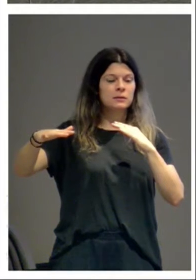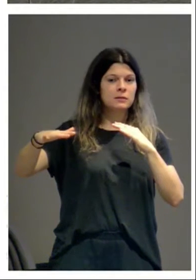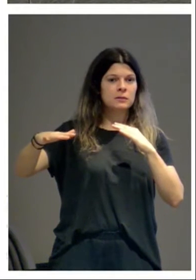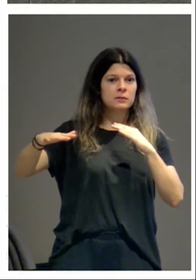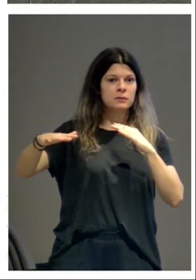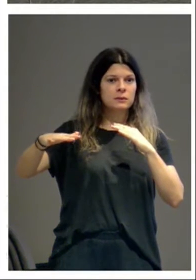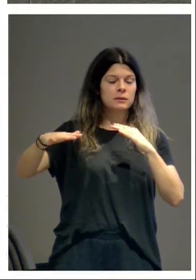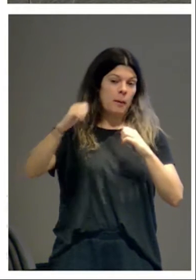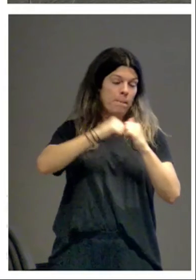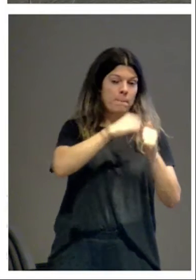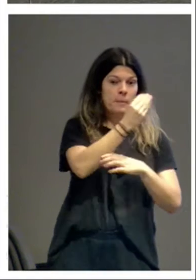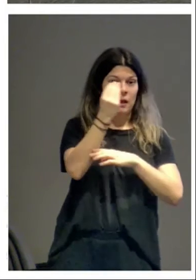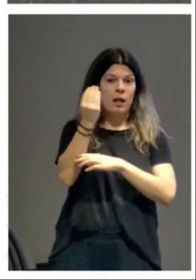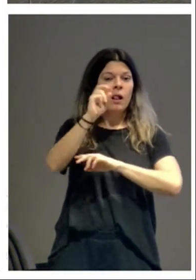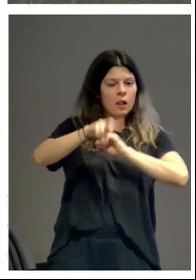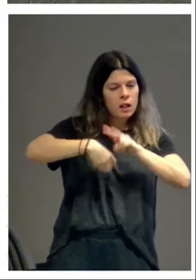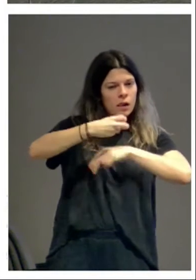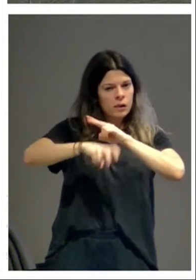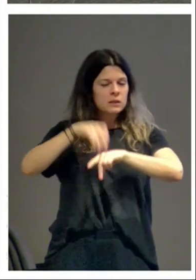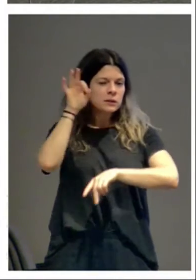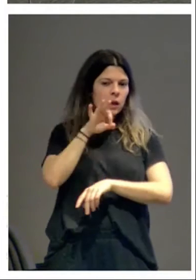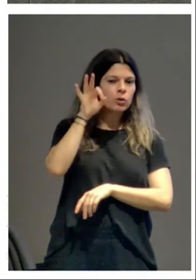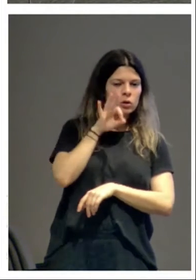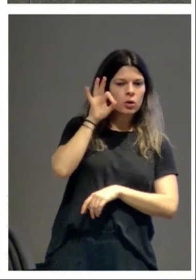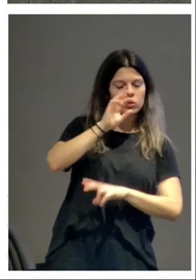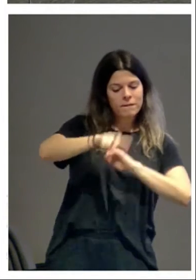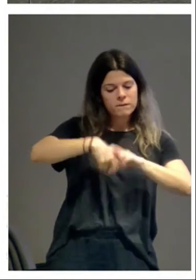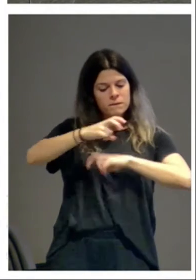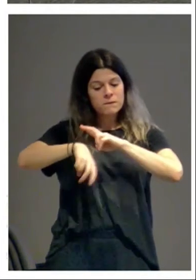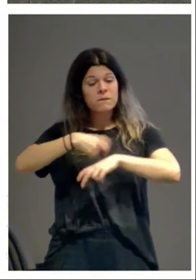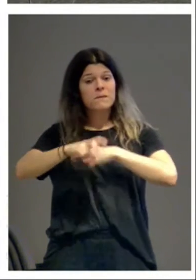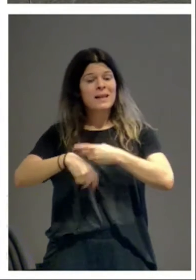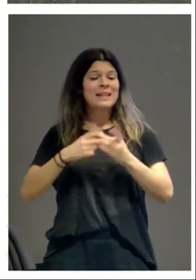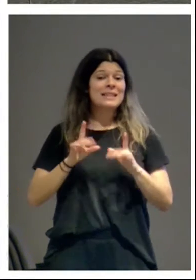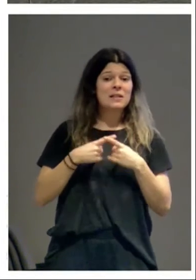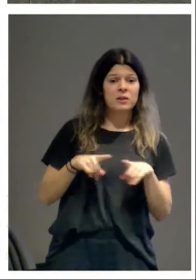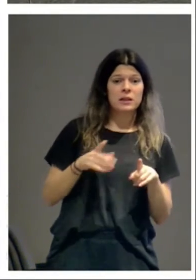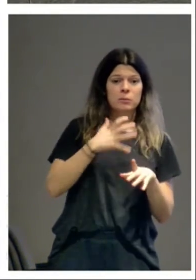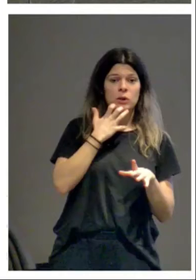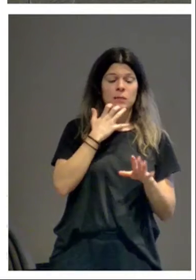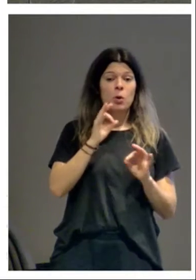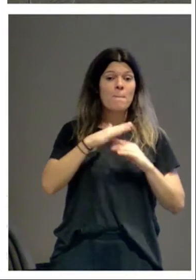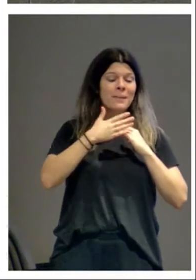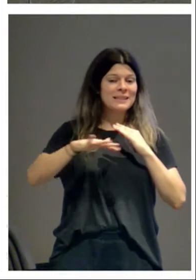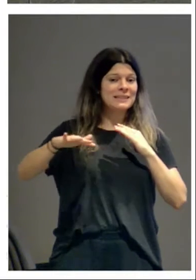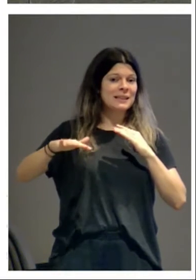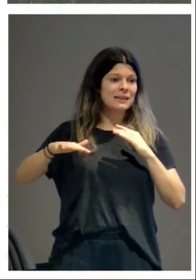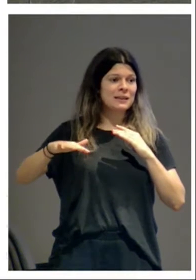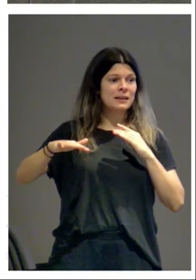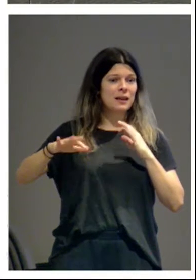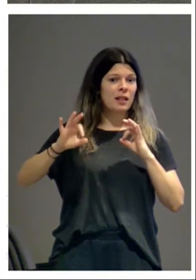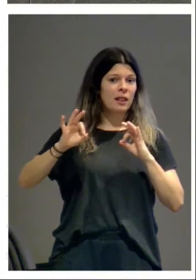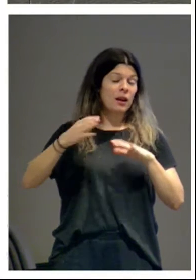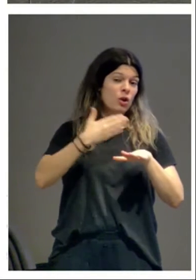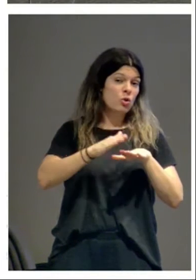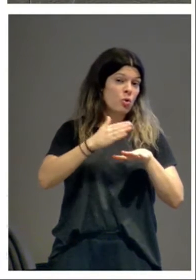que se ha ido renovando a lo largo de los siglos. Y que es muy distinto, por ejemplo, al paisaje de las ruinas